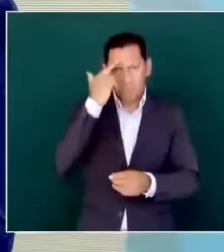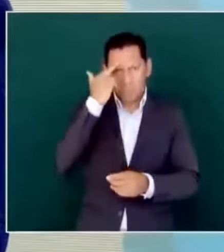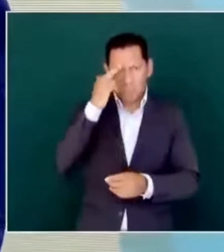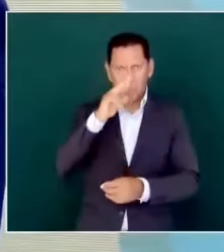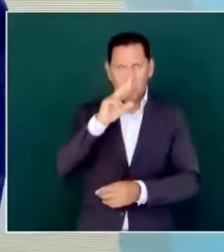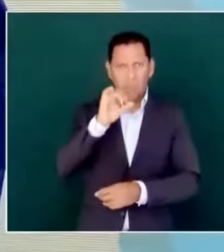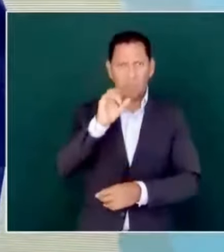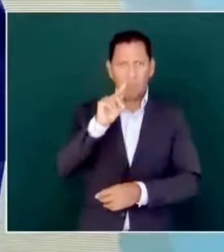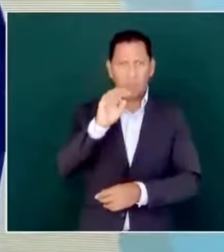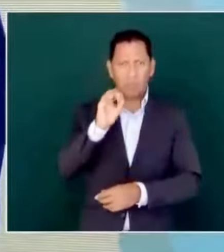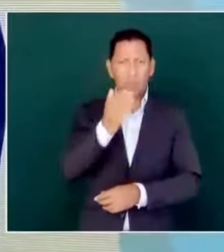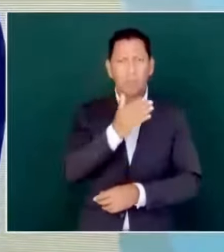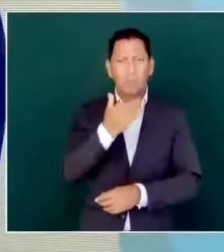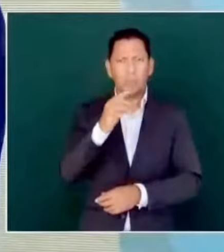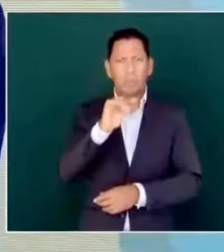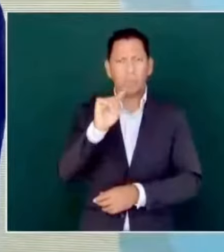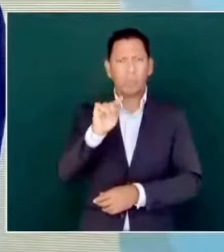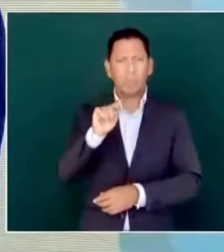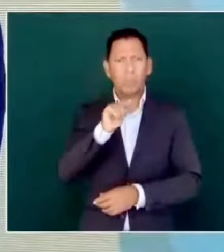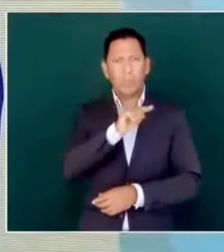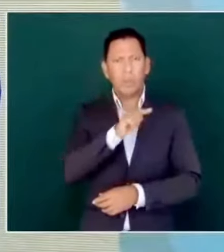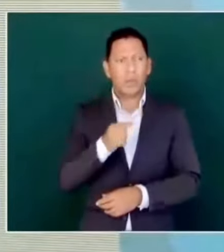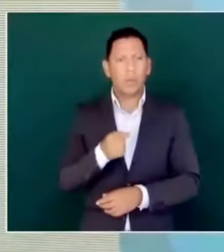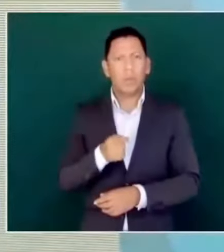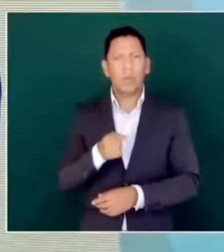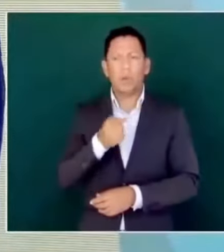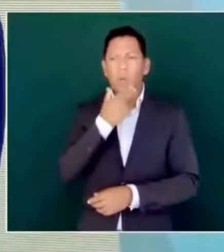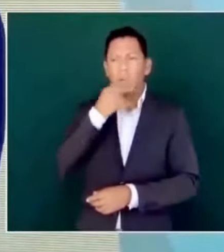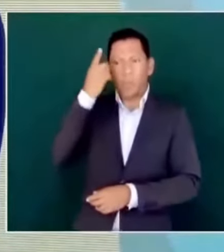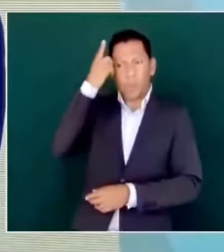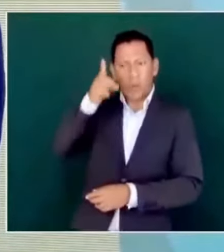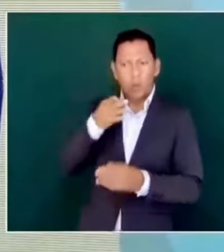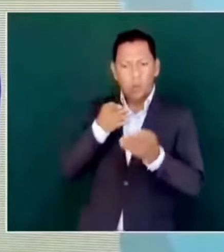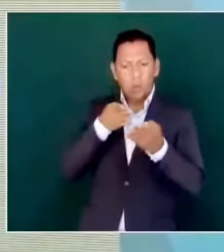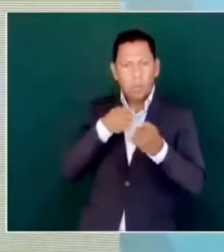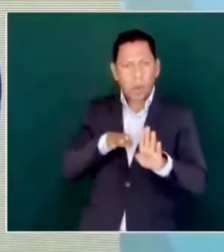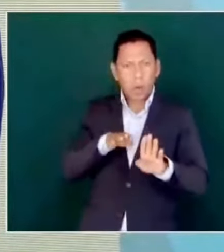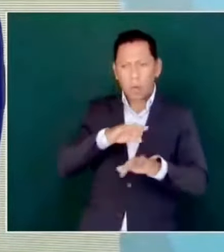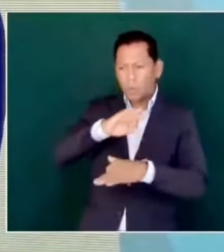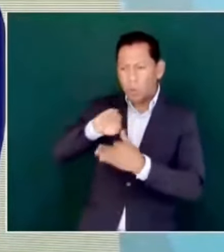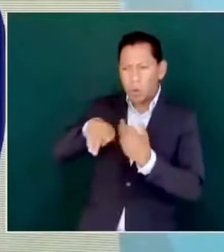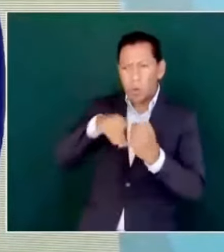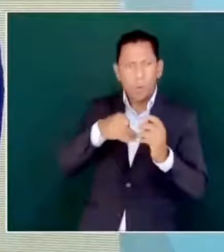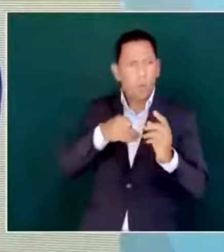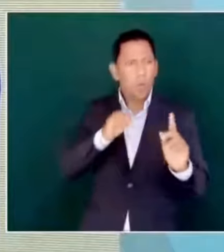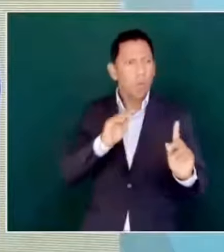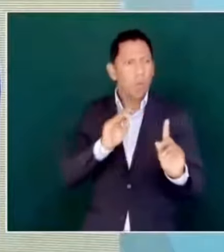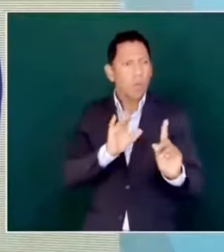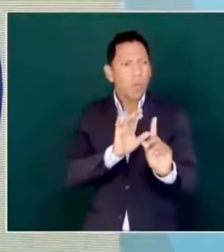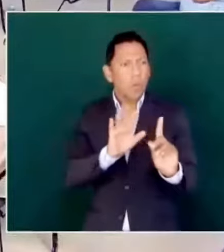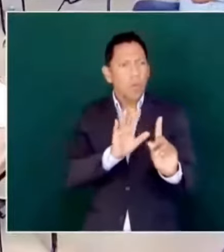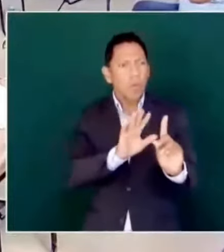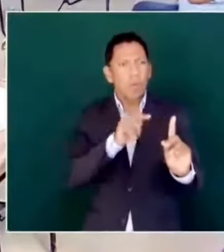el banquero detrás de él y todos detrás de él.